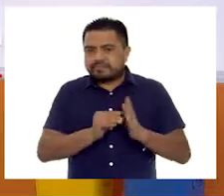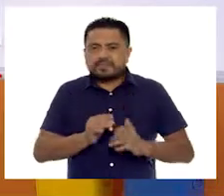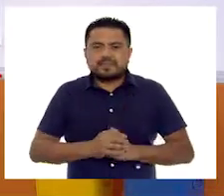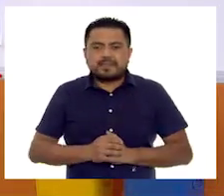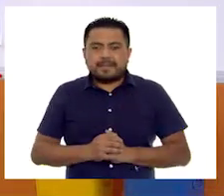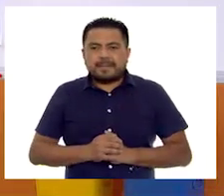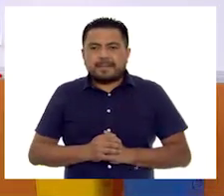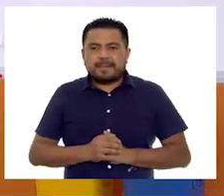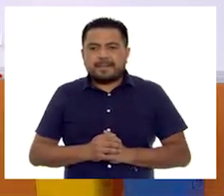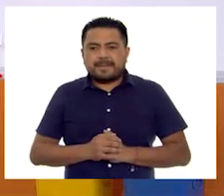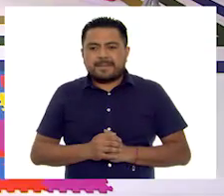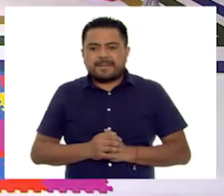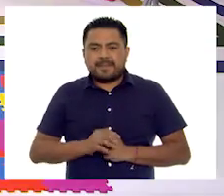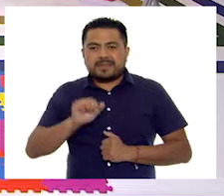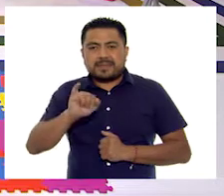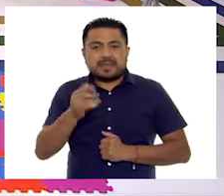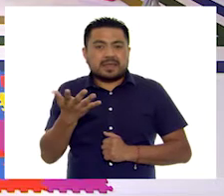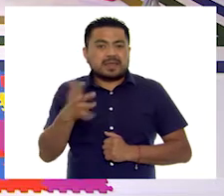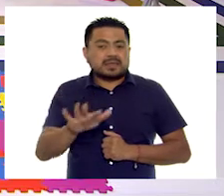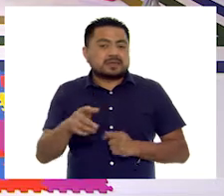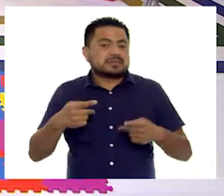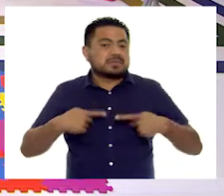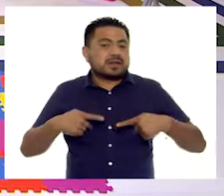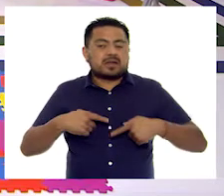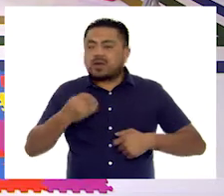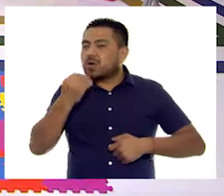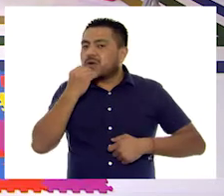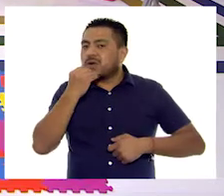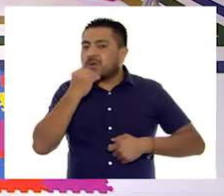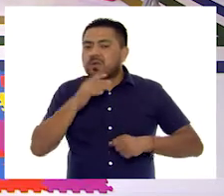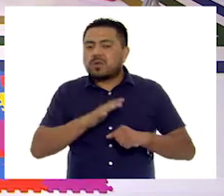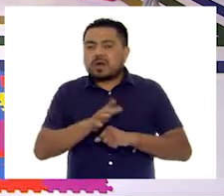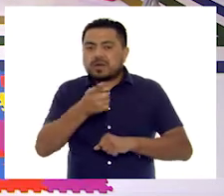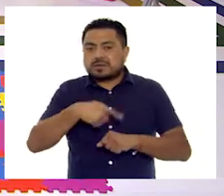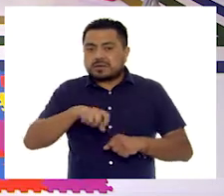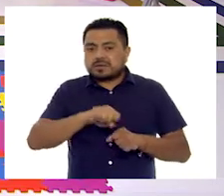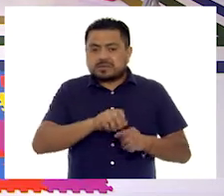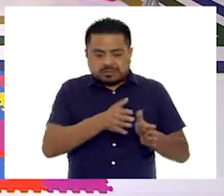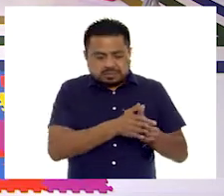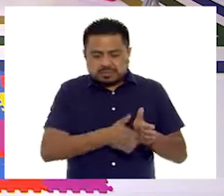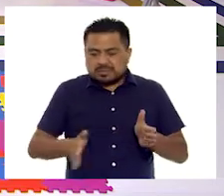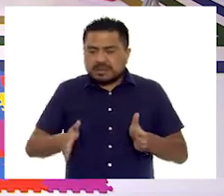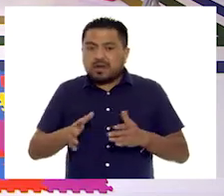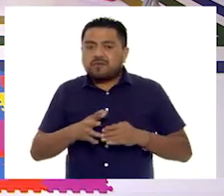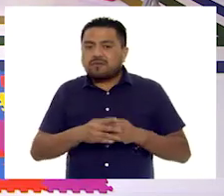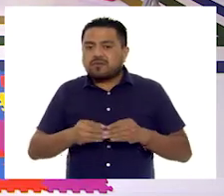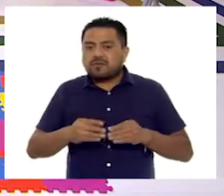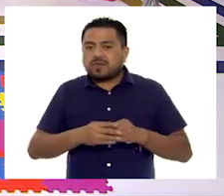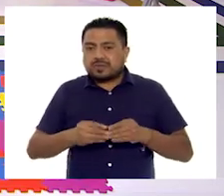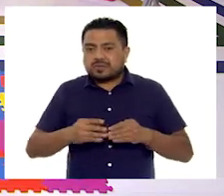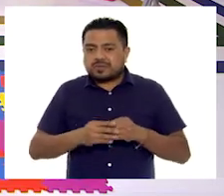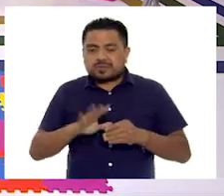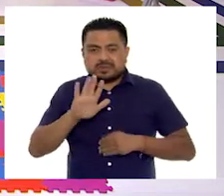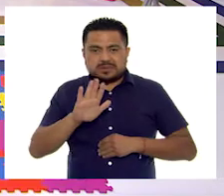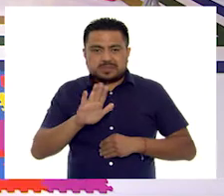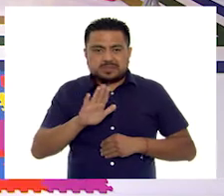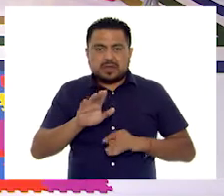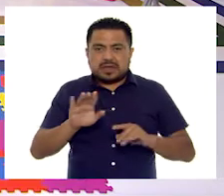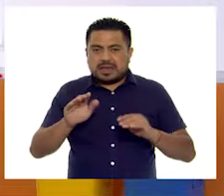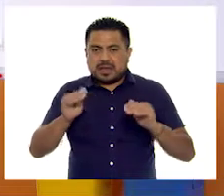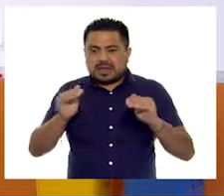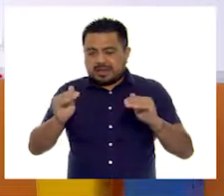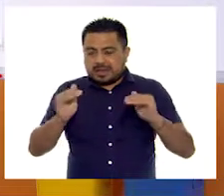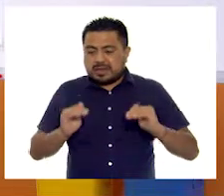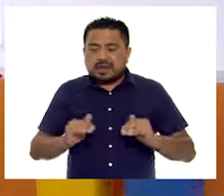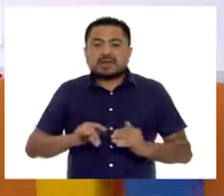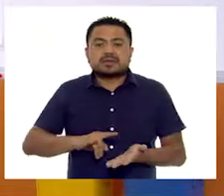Ajá. Diez personas comieron en la semana ensalada de frutas. Vamos con el sándwich.